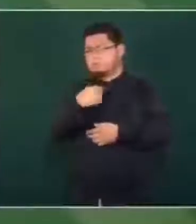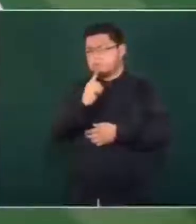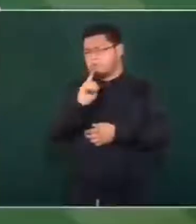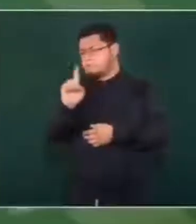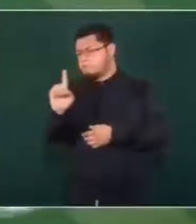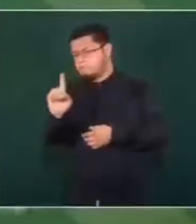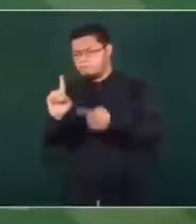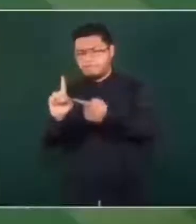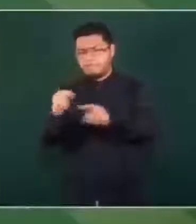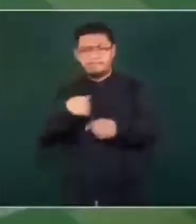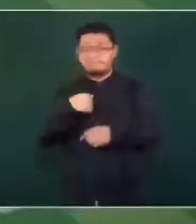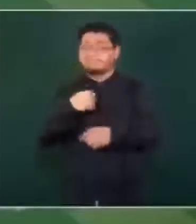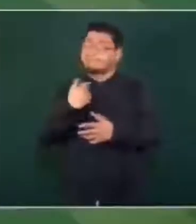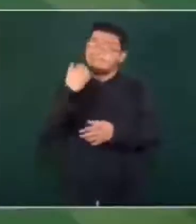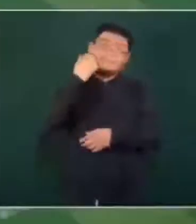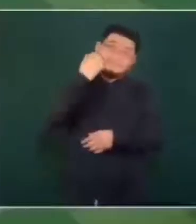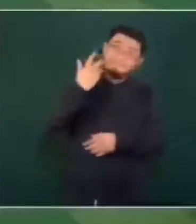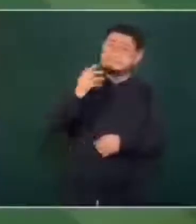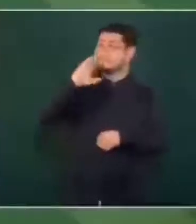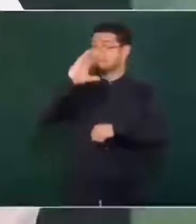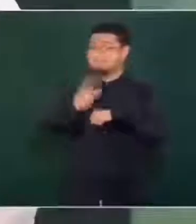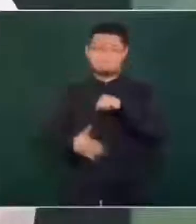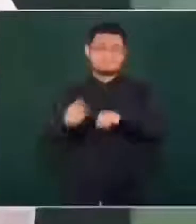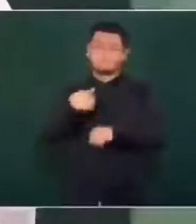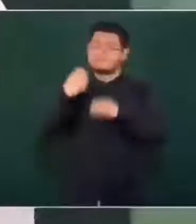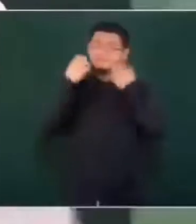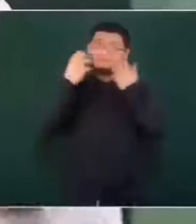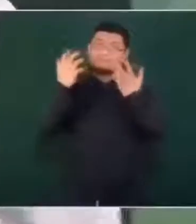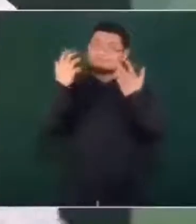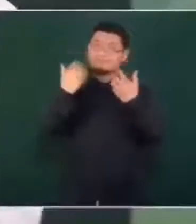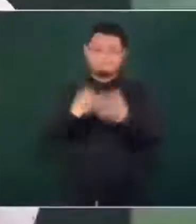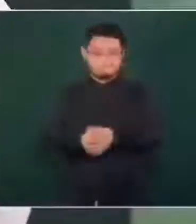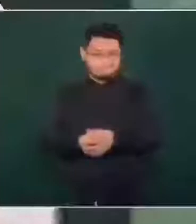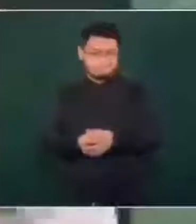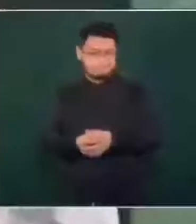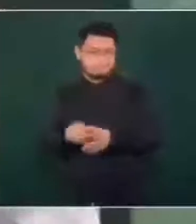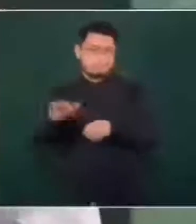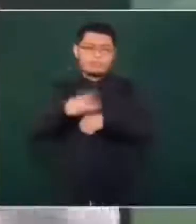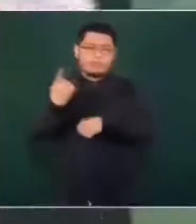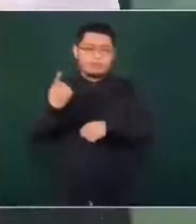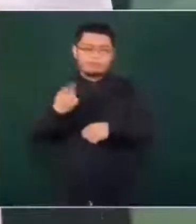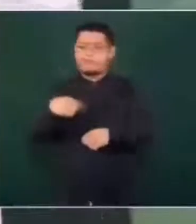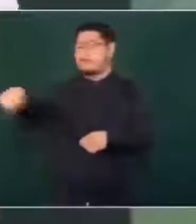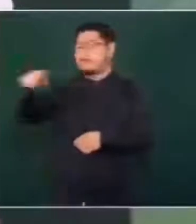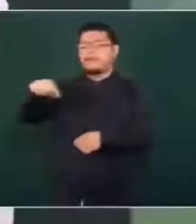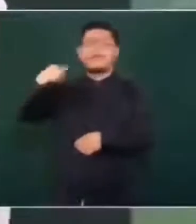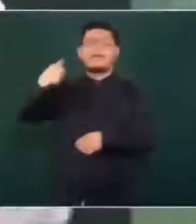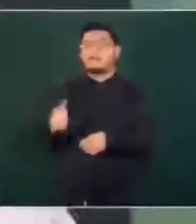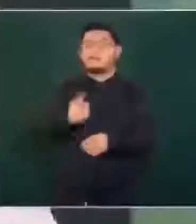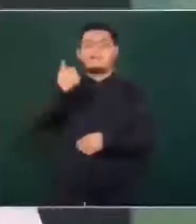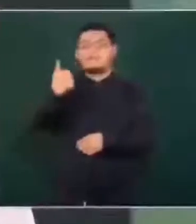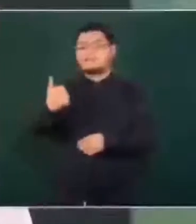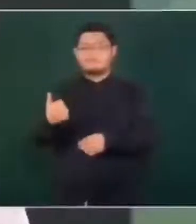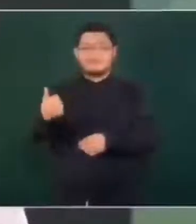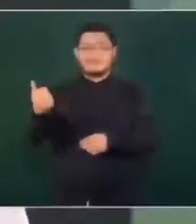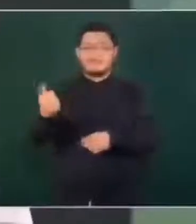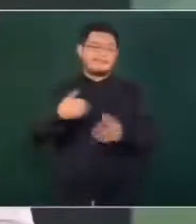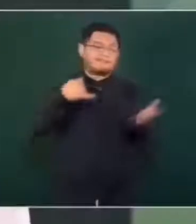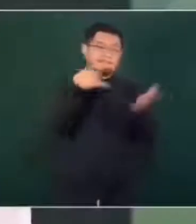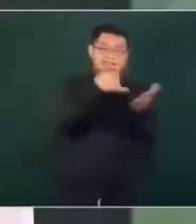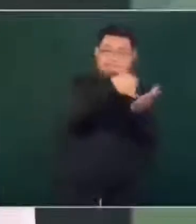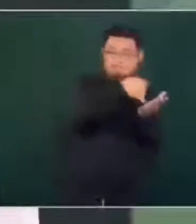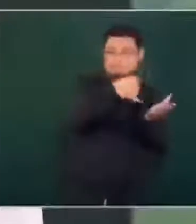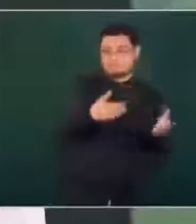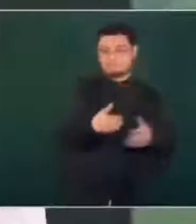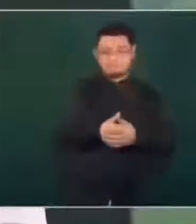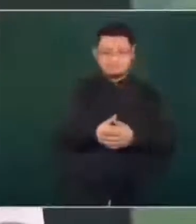quería era que se terminara el acto, porque sabía que iban a aprovechar el momento para la provocación y que